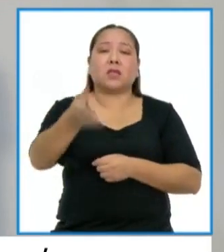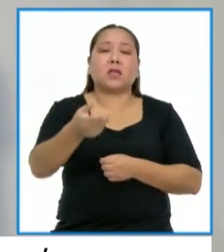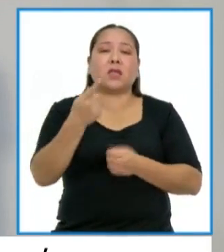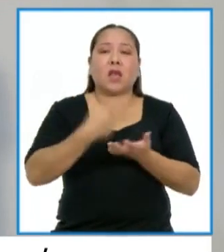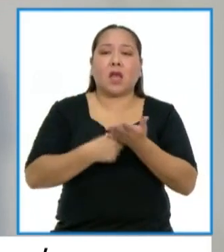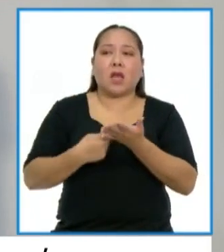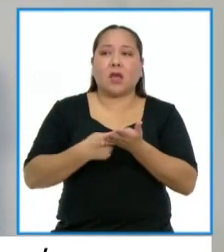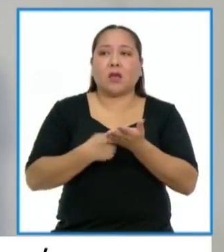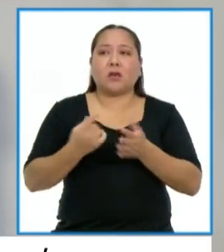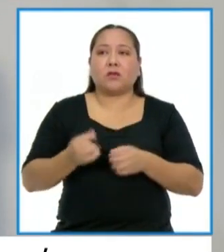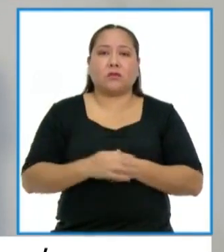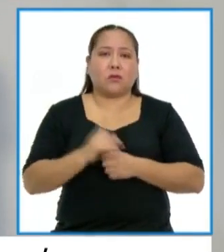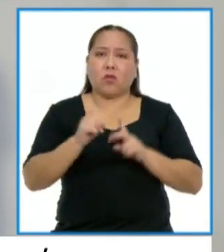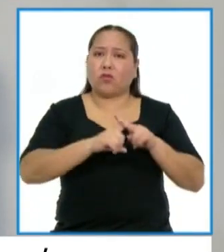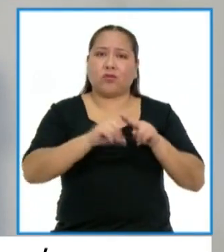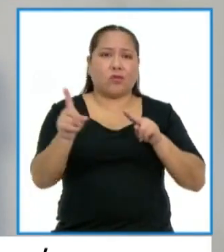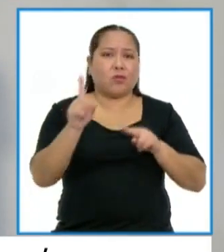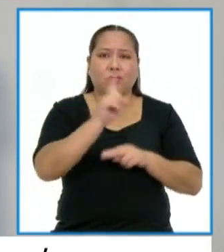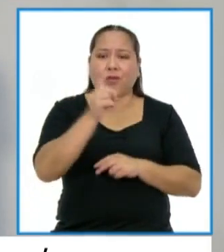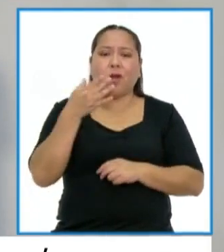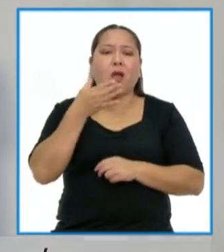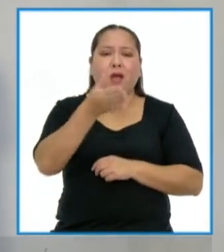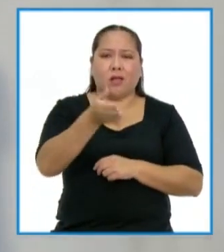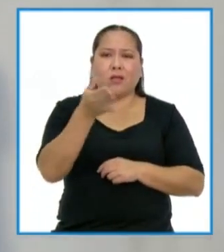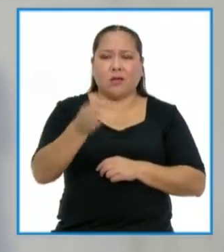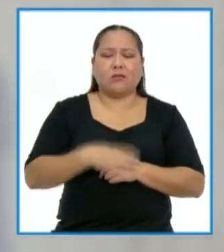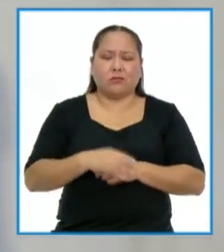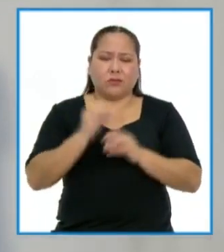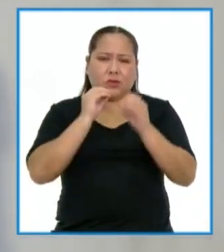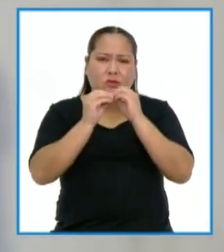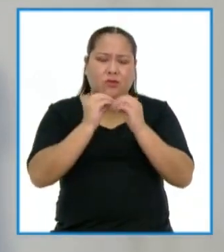Rafael nunca se ha corrido, siempre ha asistido y ha enfrentado lo que tiene que enfrentar.